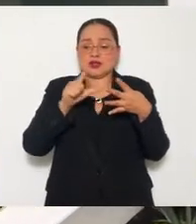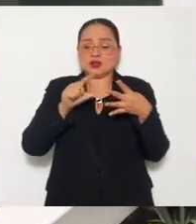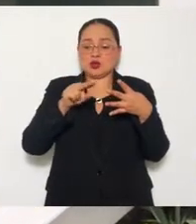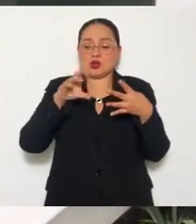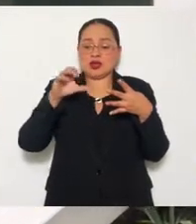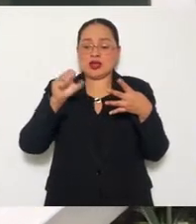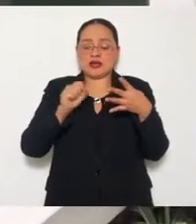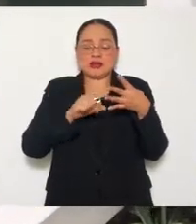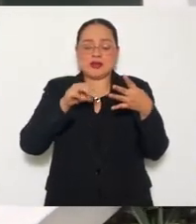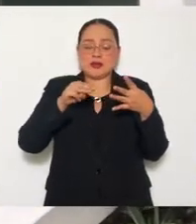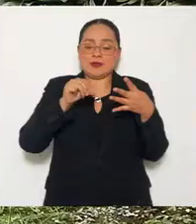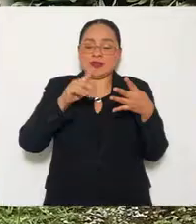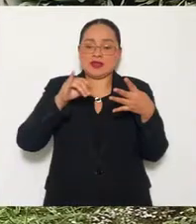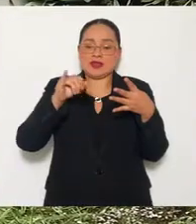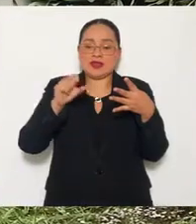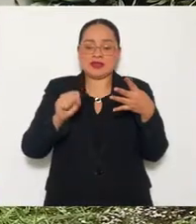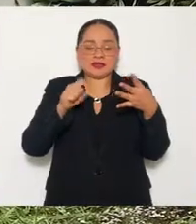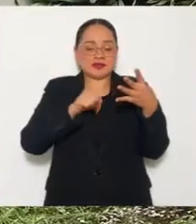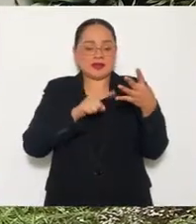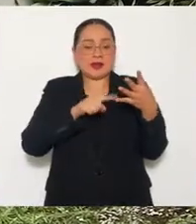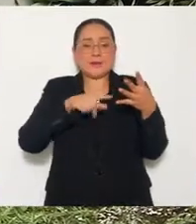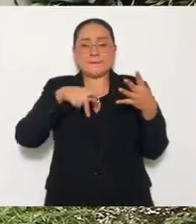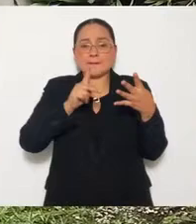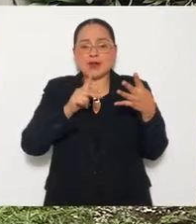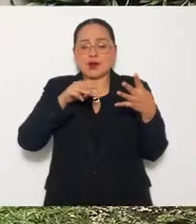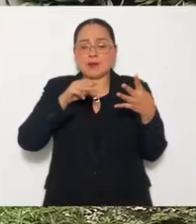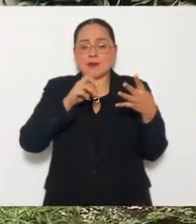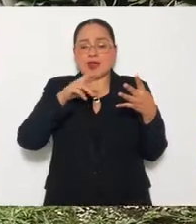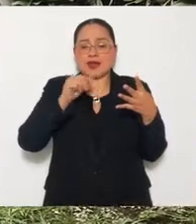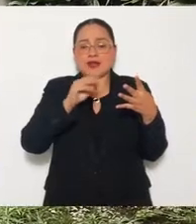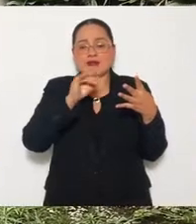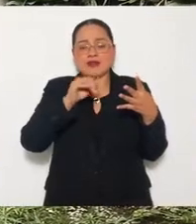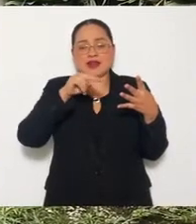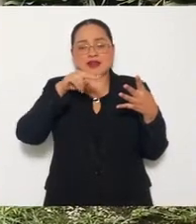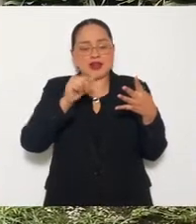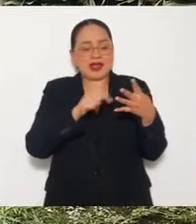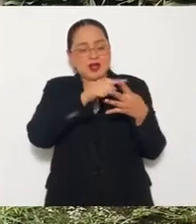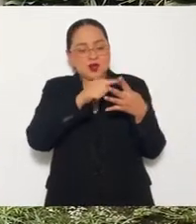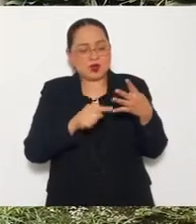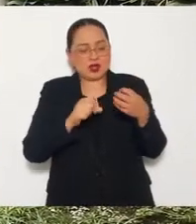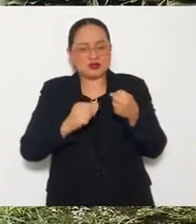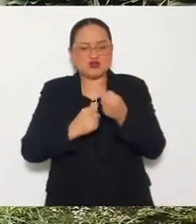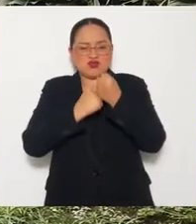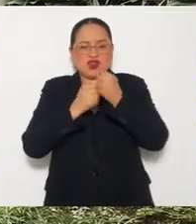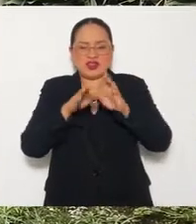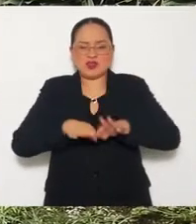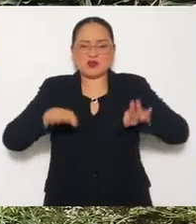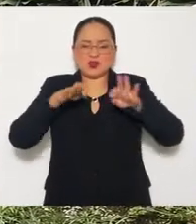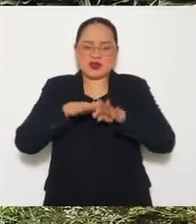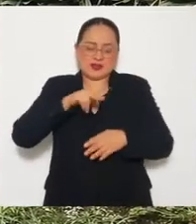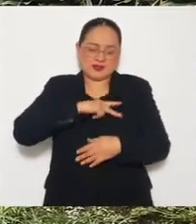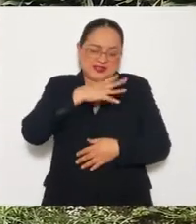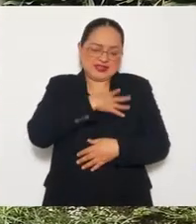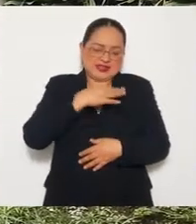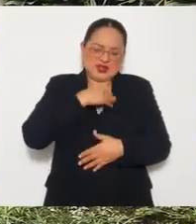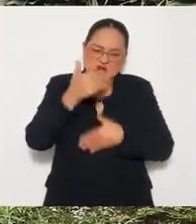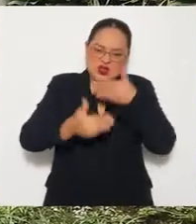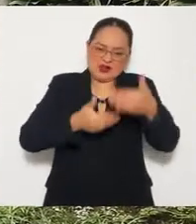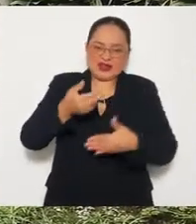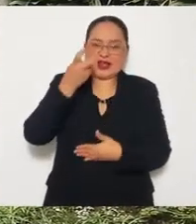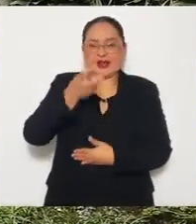Lucas y Matías. Pero sobre todo, que camine María Fermina. Son mis cuatro grandes logros, mis hijos.